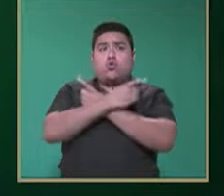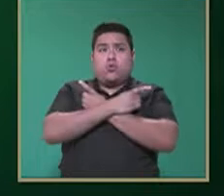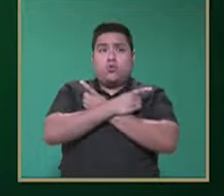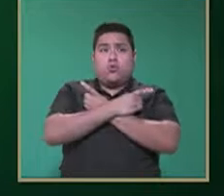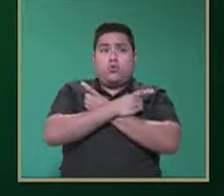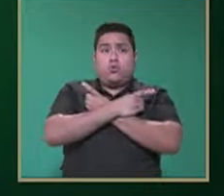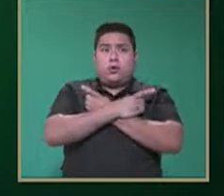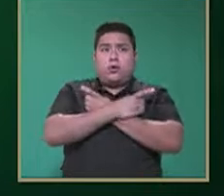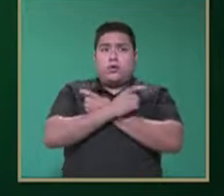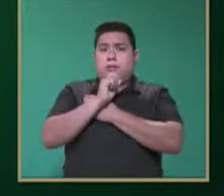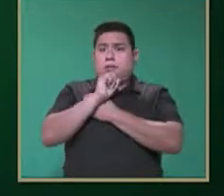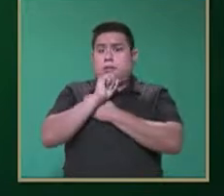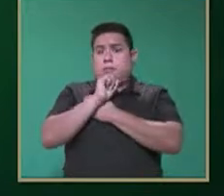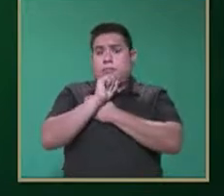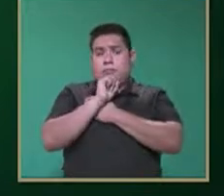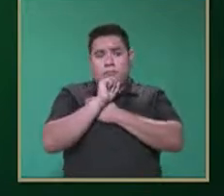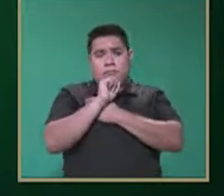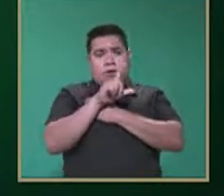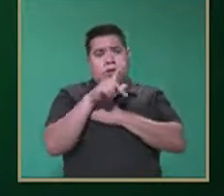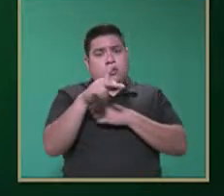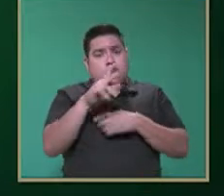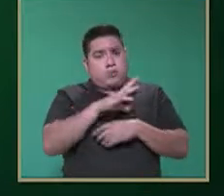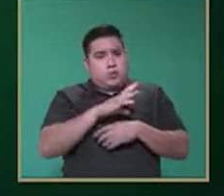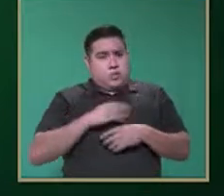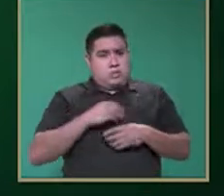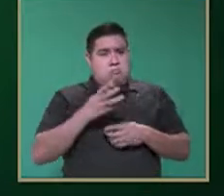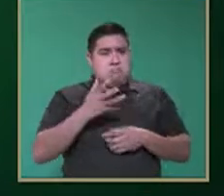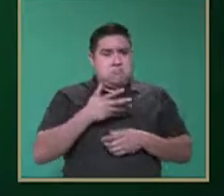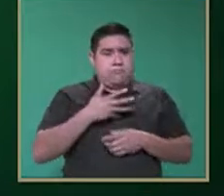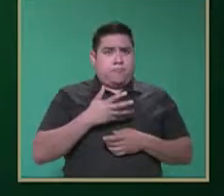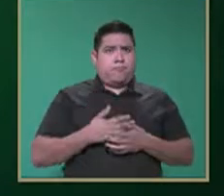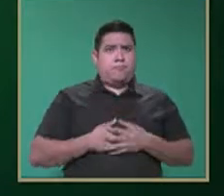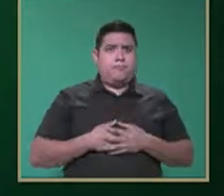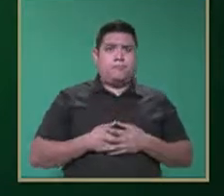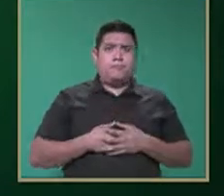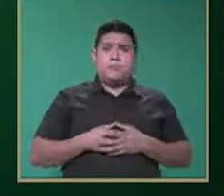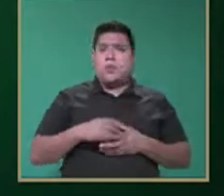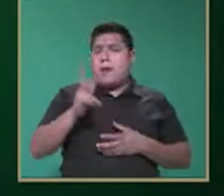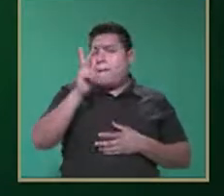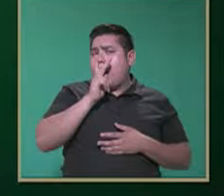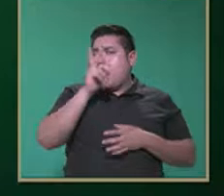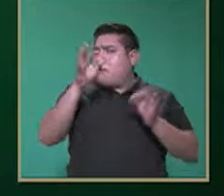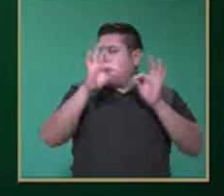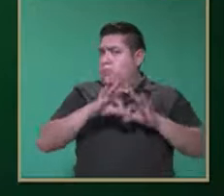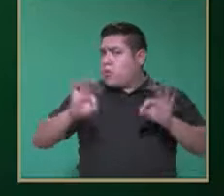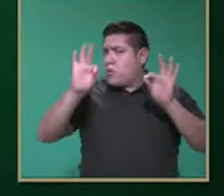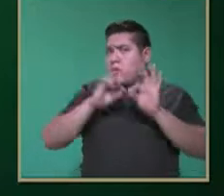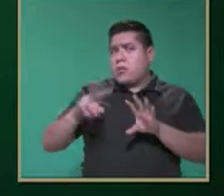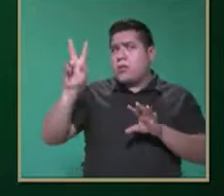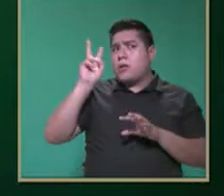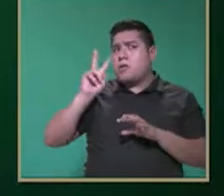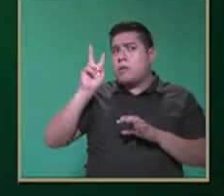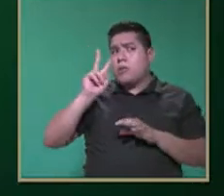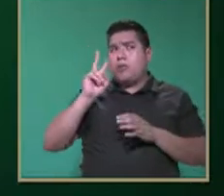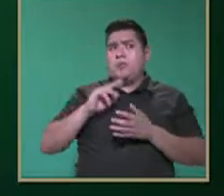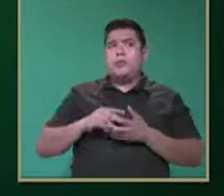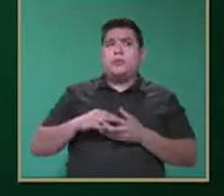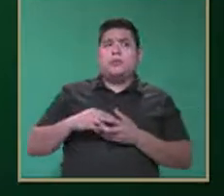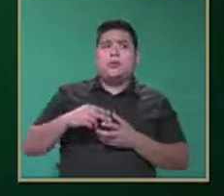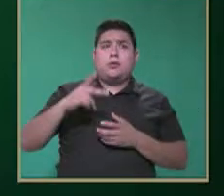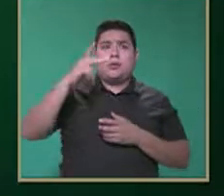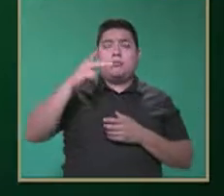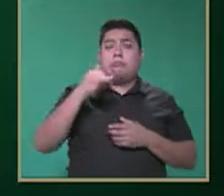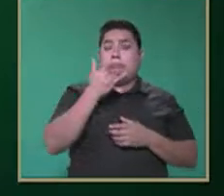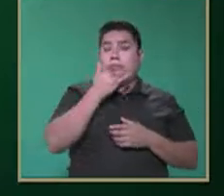las respuestas que tiene nuestro hijo. Hay una palabrita muy importante aquí también que se llama